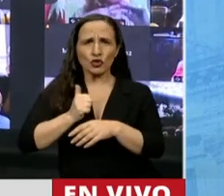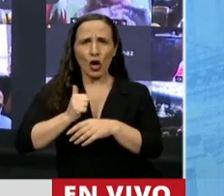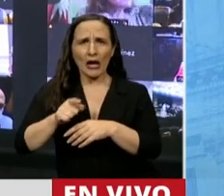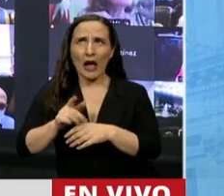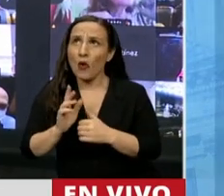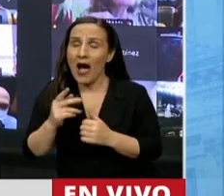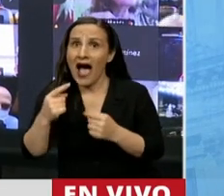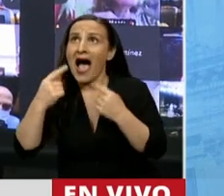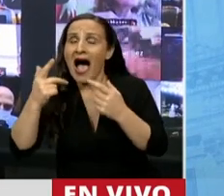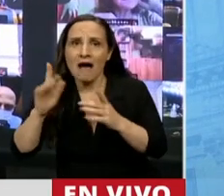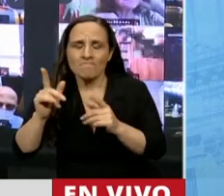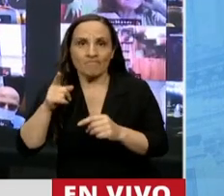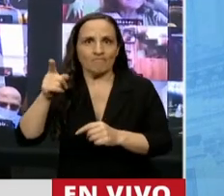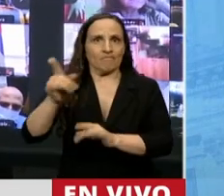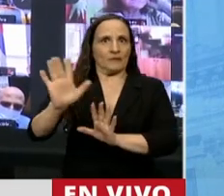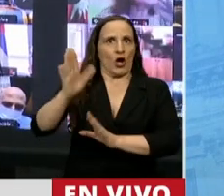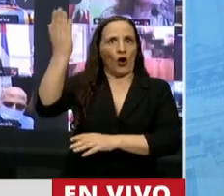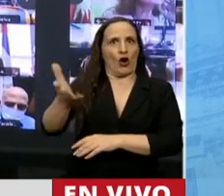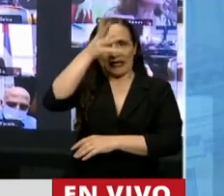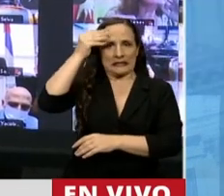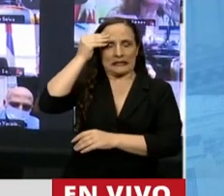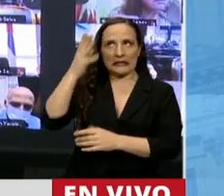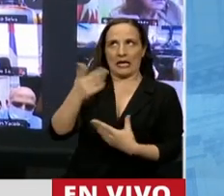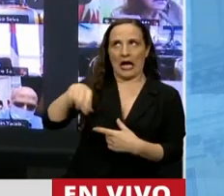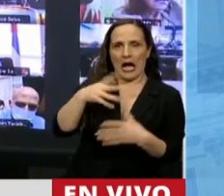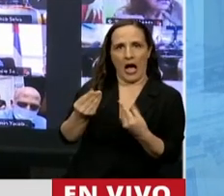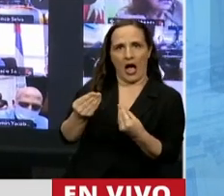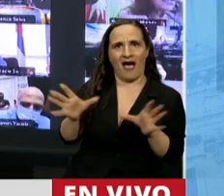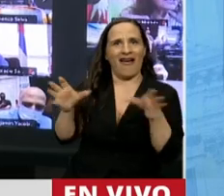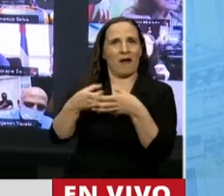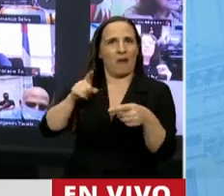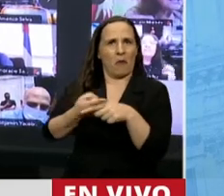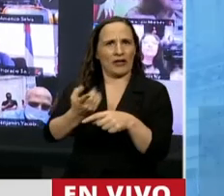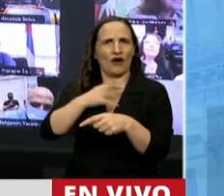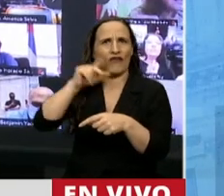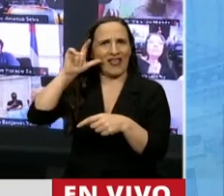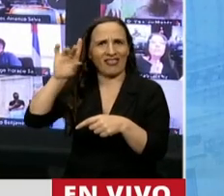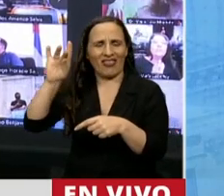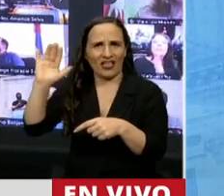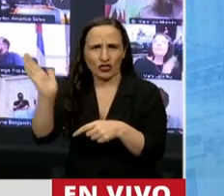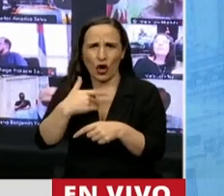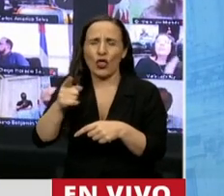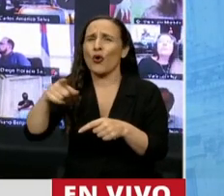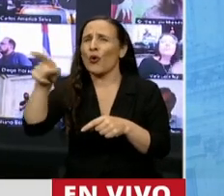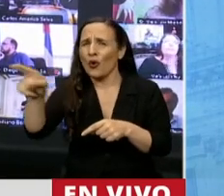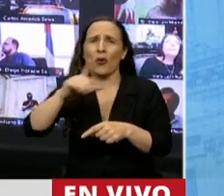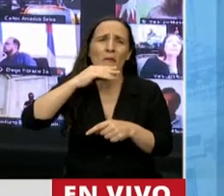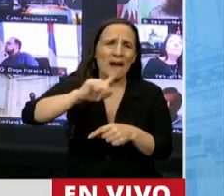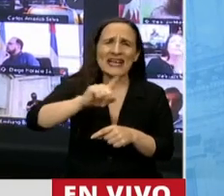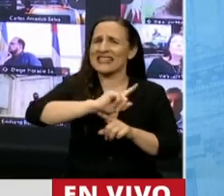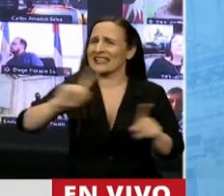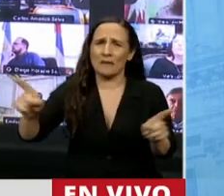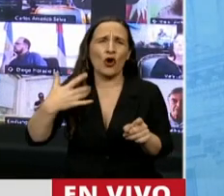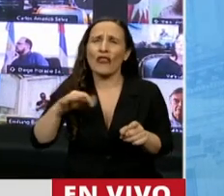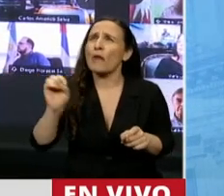una persona, Cristina Fernández de Kirchner. El Frente de Todos no se le atreve. Ni usted, ni Sergio Massa, ni nadie. Lamento